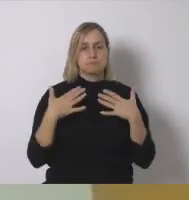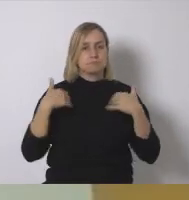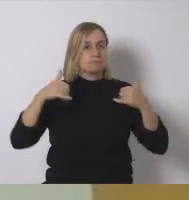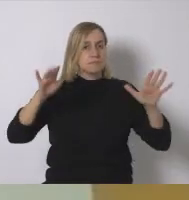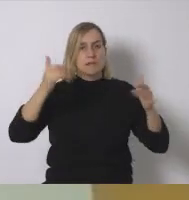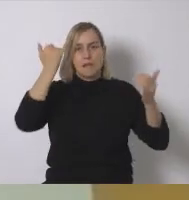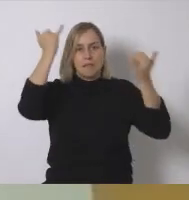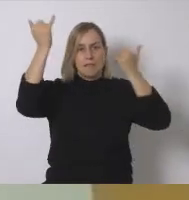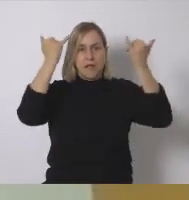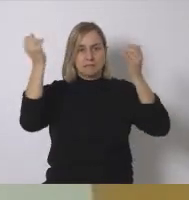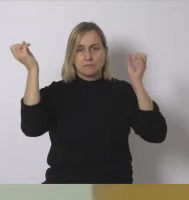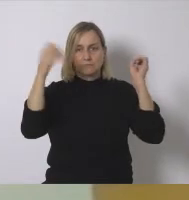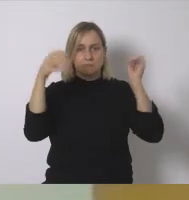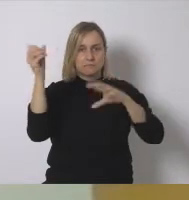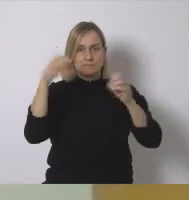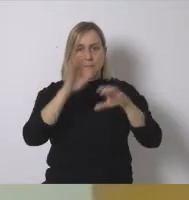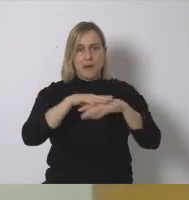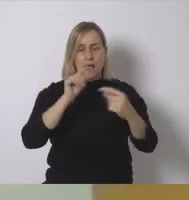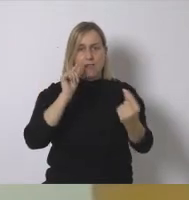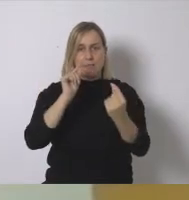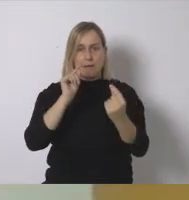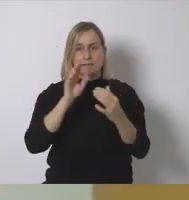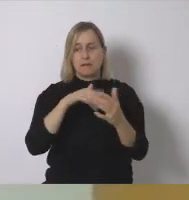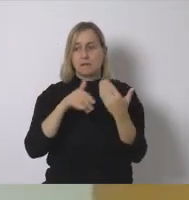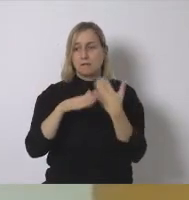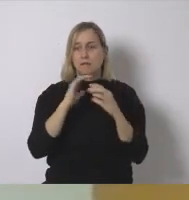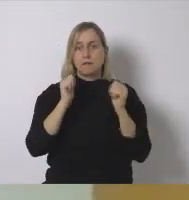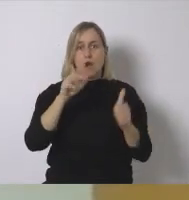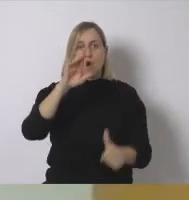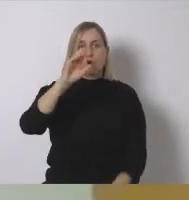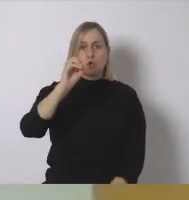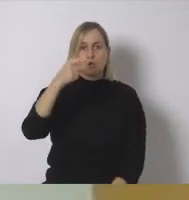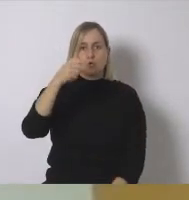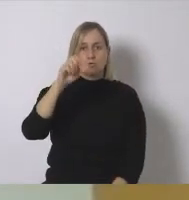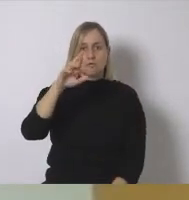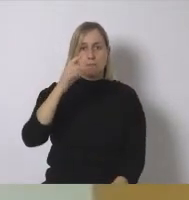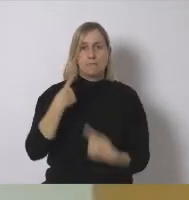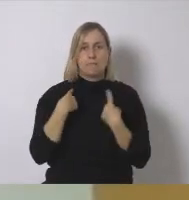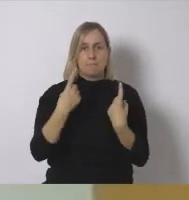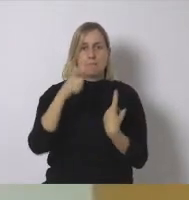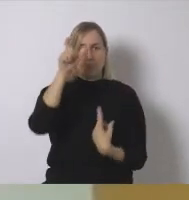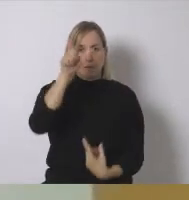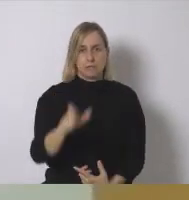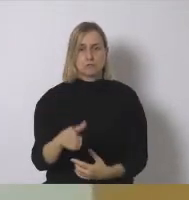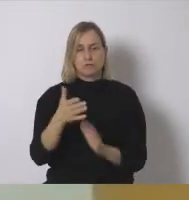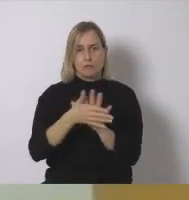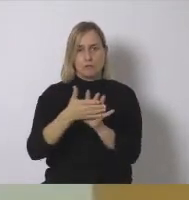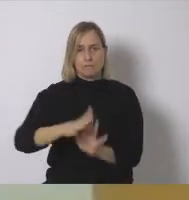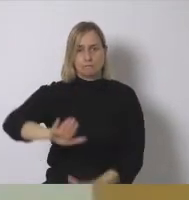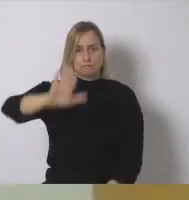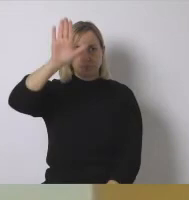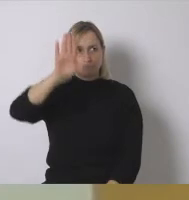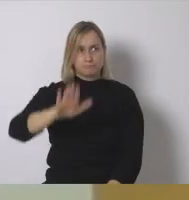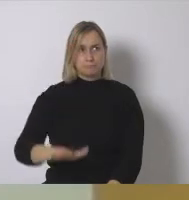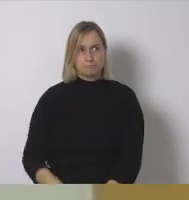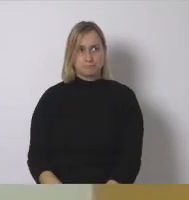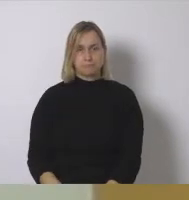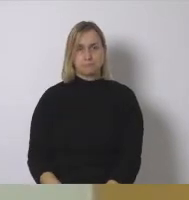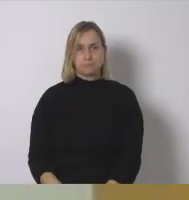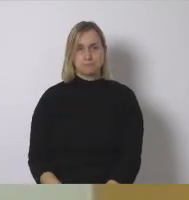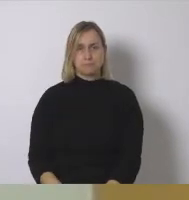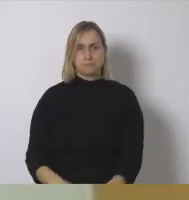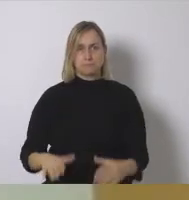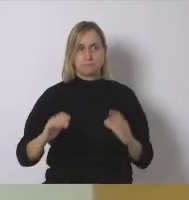estas son algunas de las ideas para el debate y ahora ya cederé el primer turno de palabra